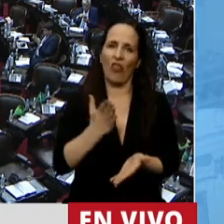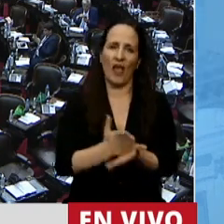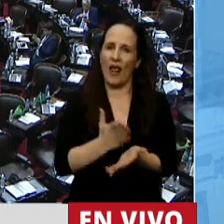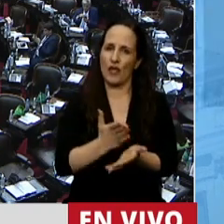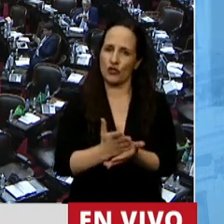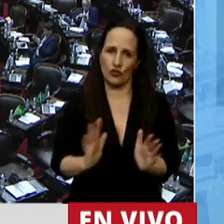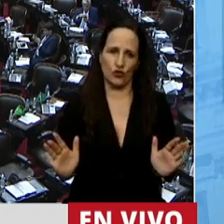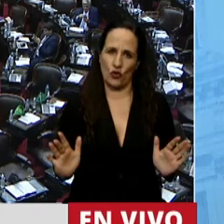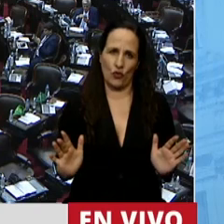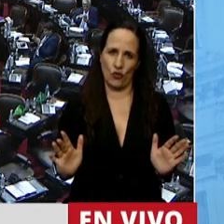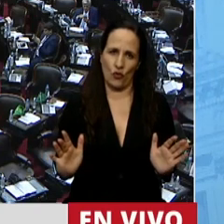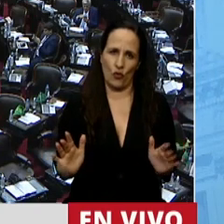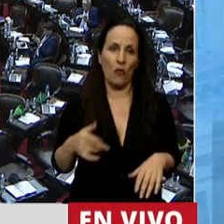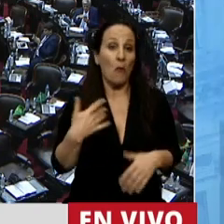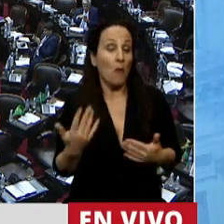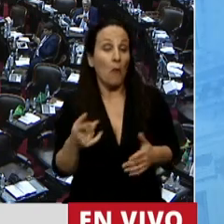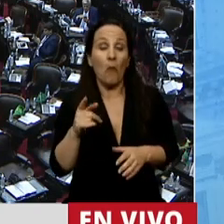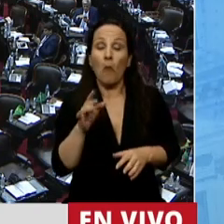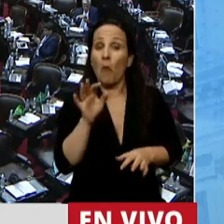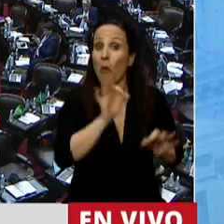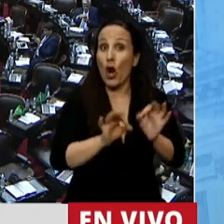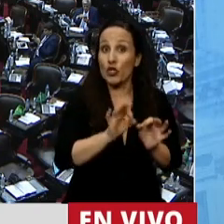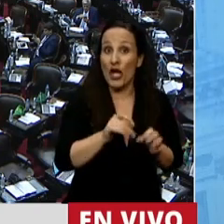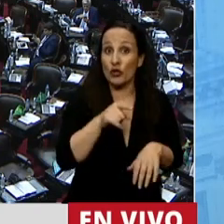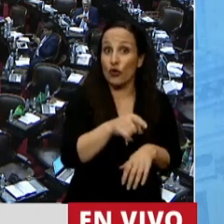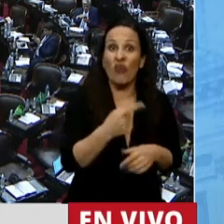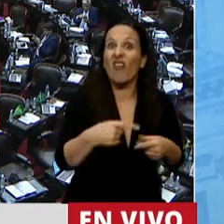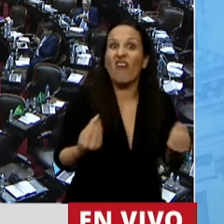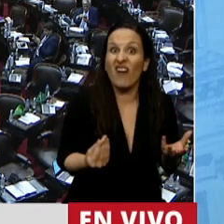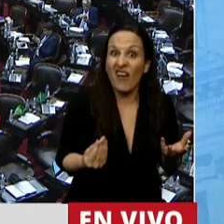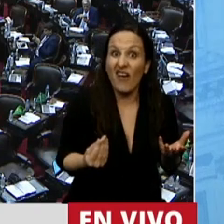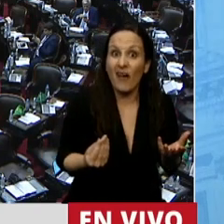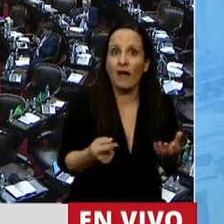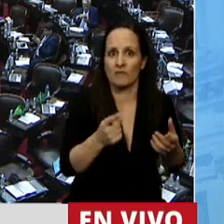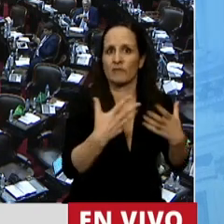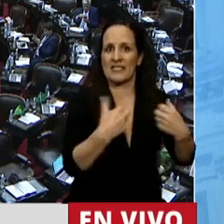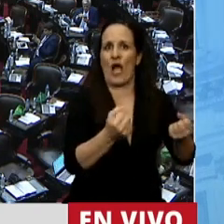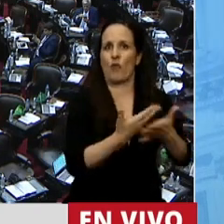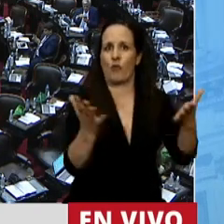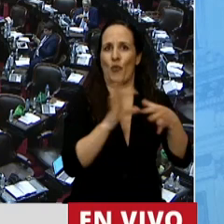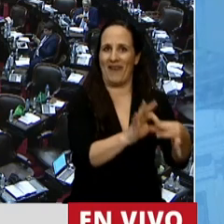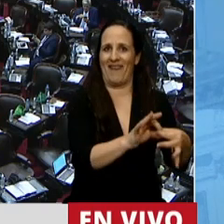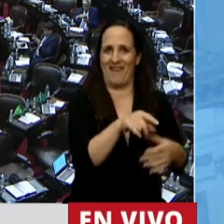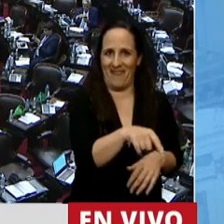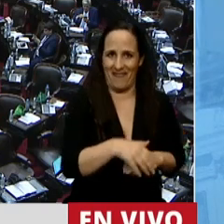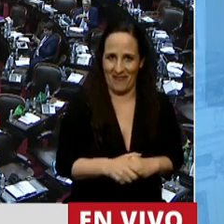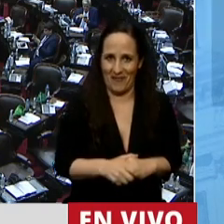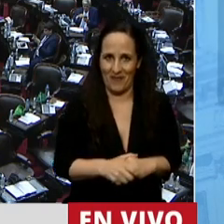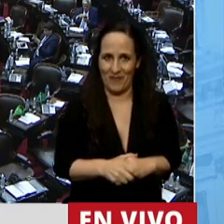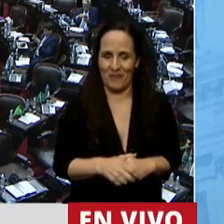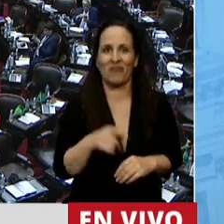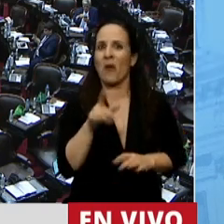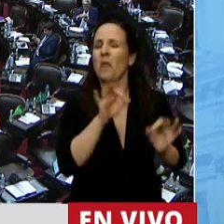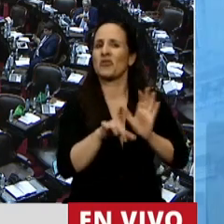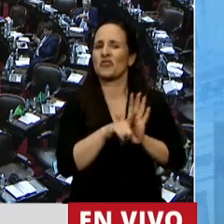derecho. Entonces, a ver, ¿este proyecto de qué habla? Habla de salud pública, habla de que